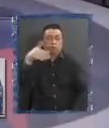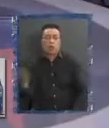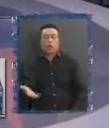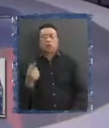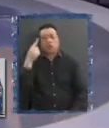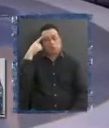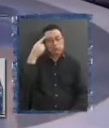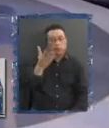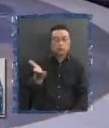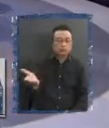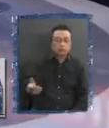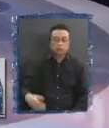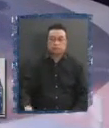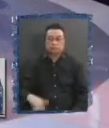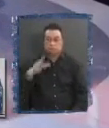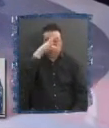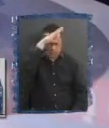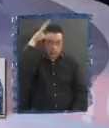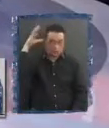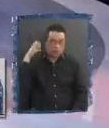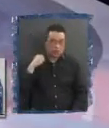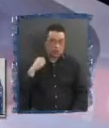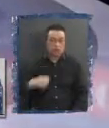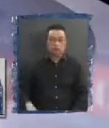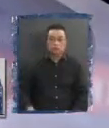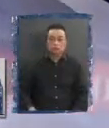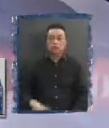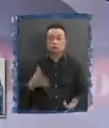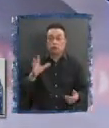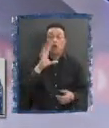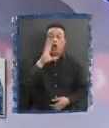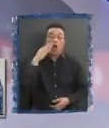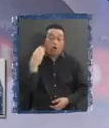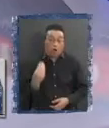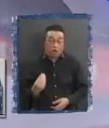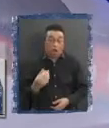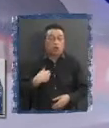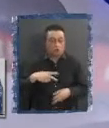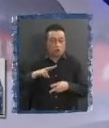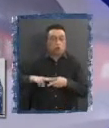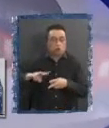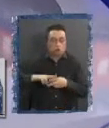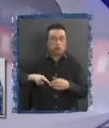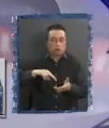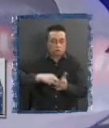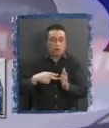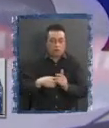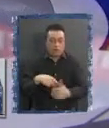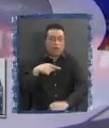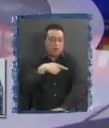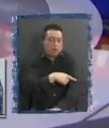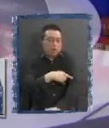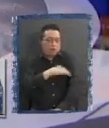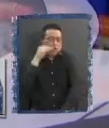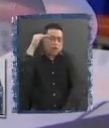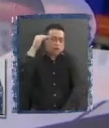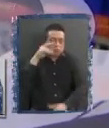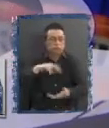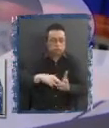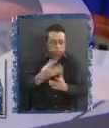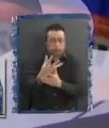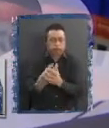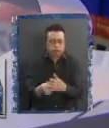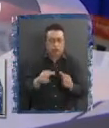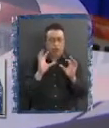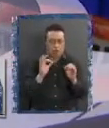Elisa Loncón. Por supuesto que soluciona el problema del centralismo. Nosotros todos venimos de